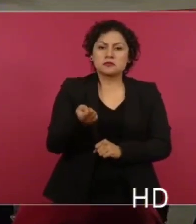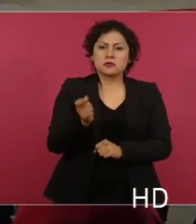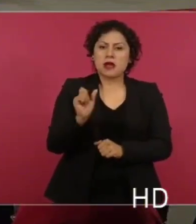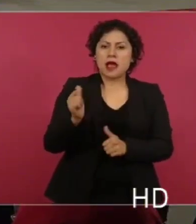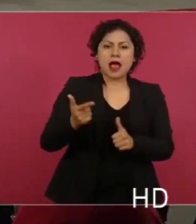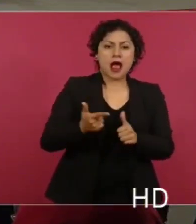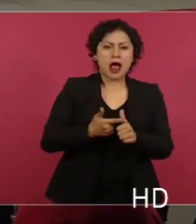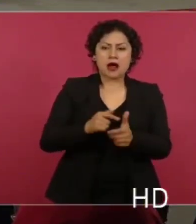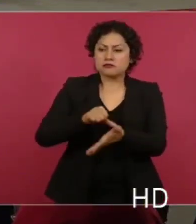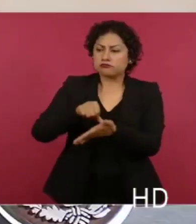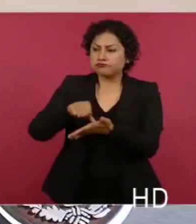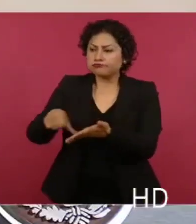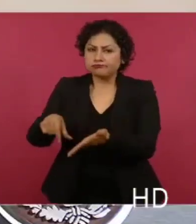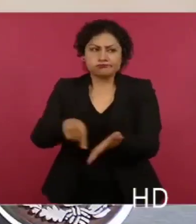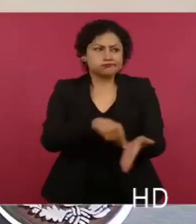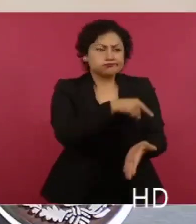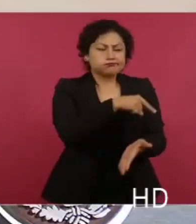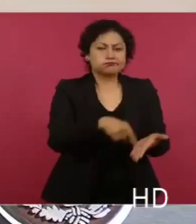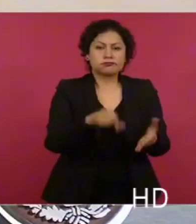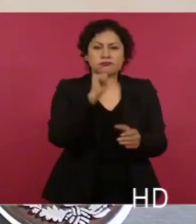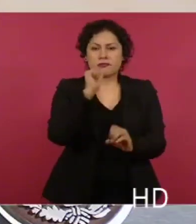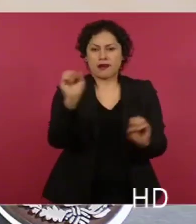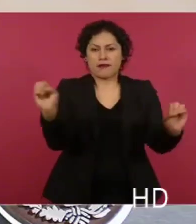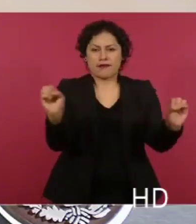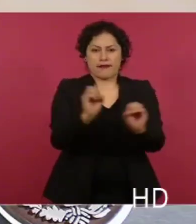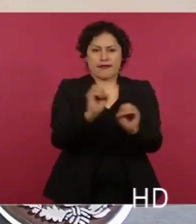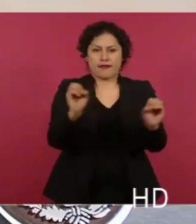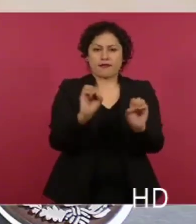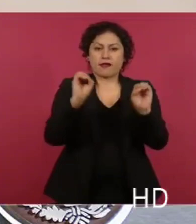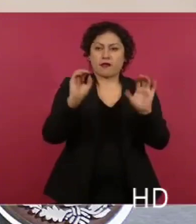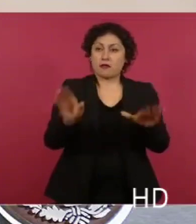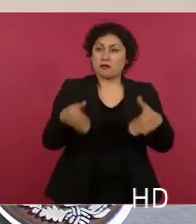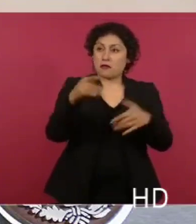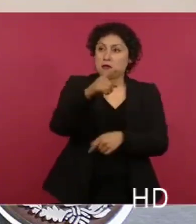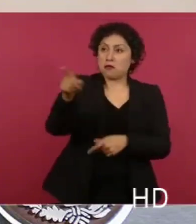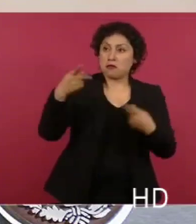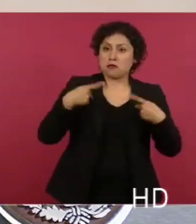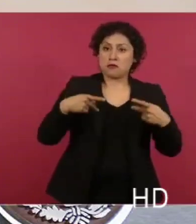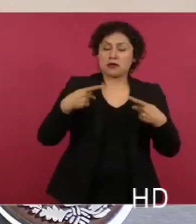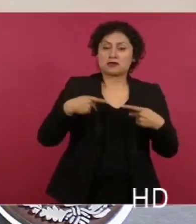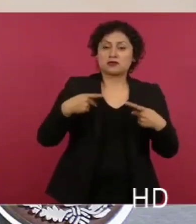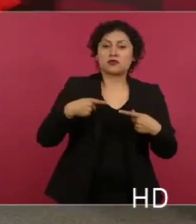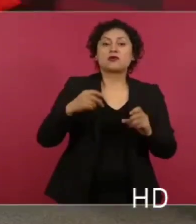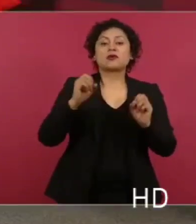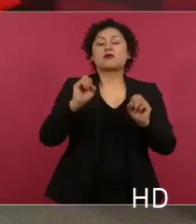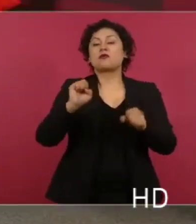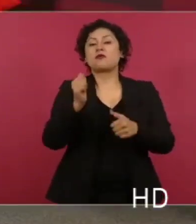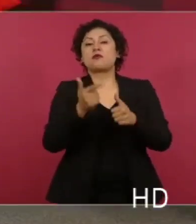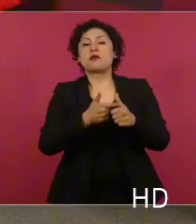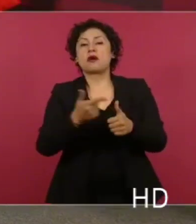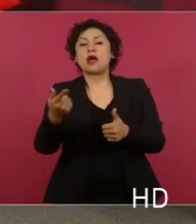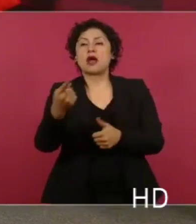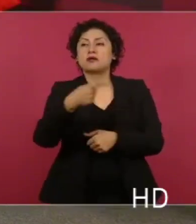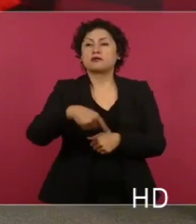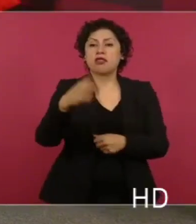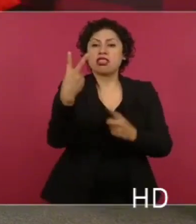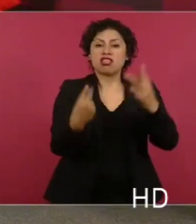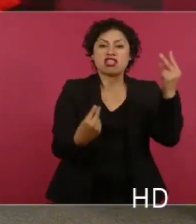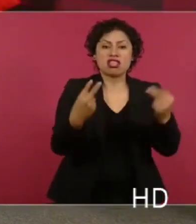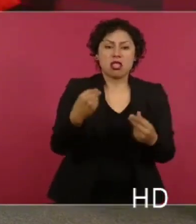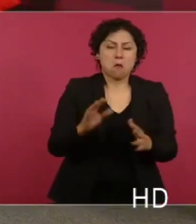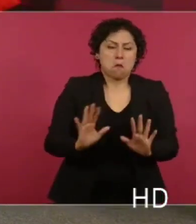inmovilizaciones y tampoco se presentaron por parte de los proveedores ninguna negativa de verificación.